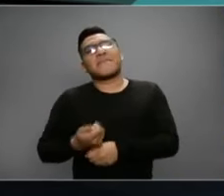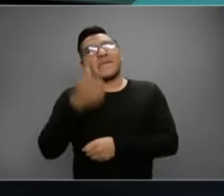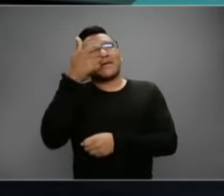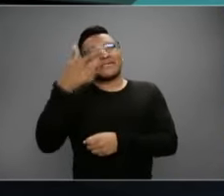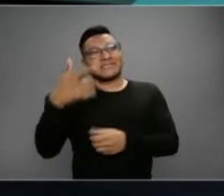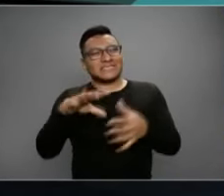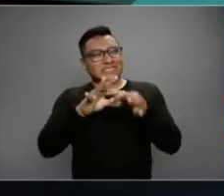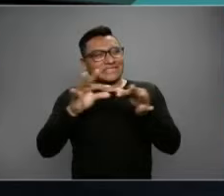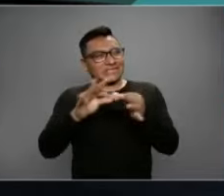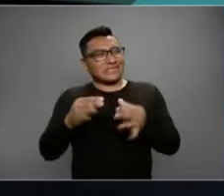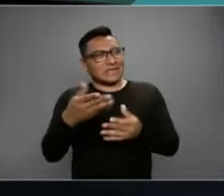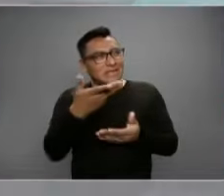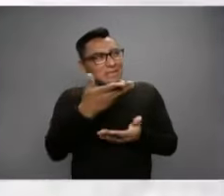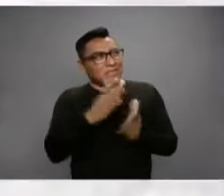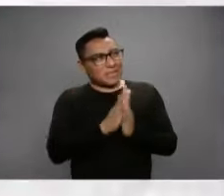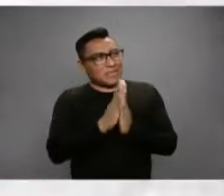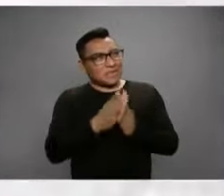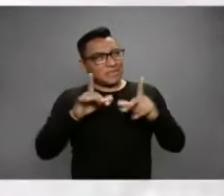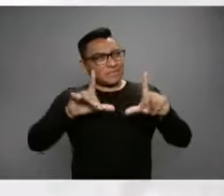vez.